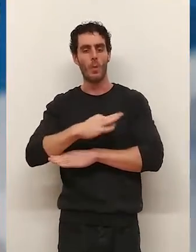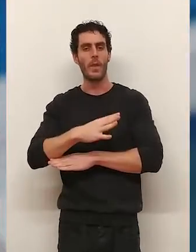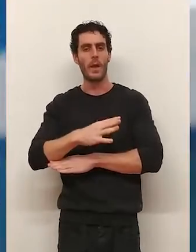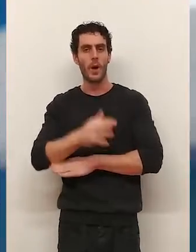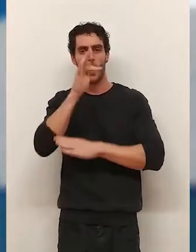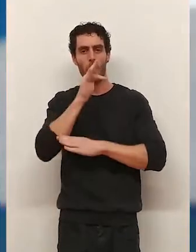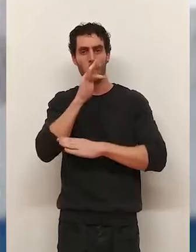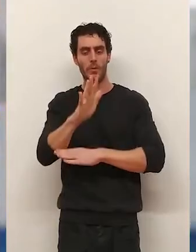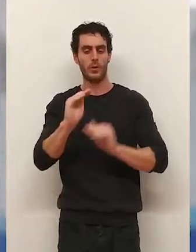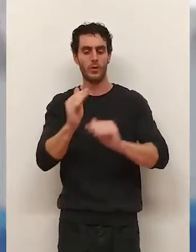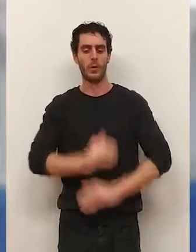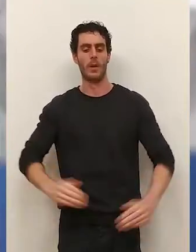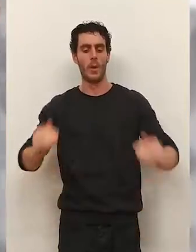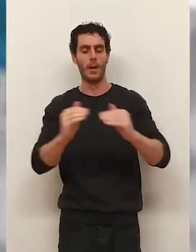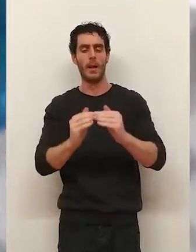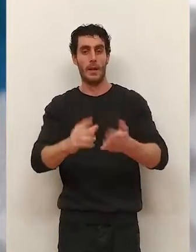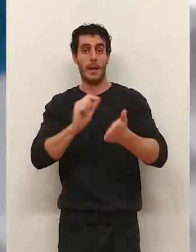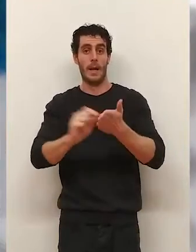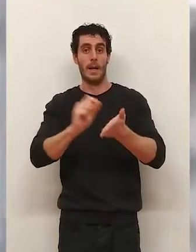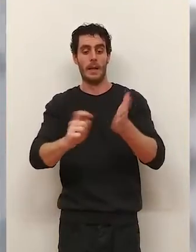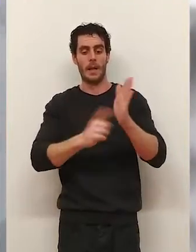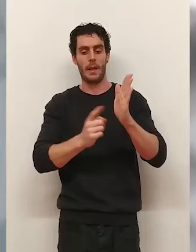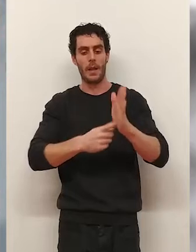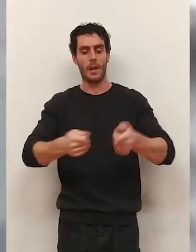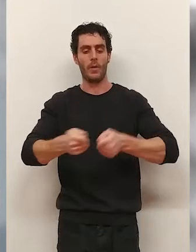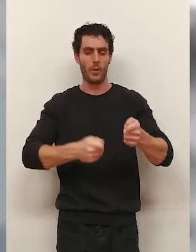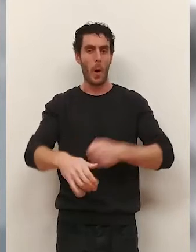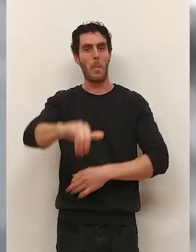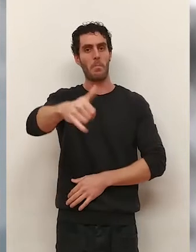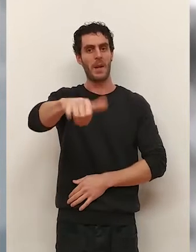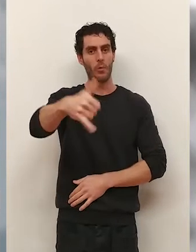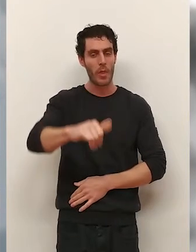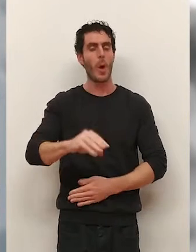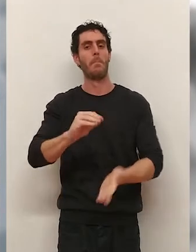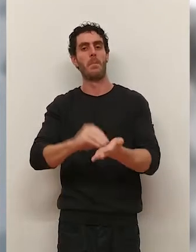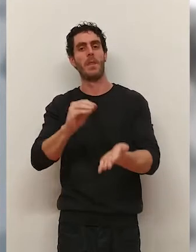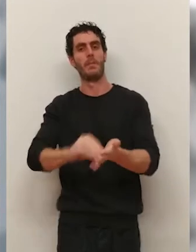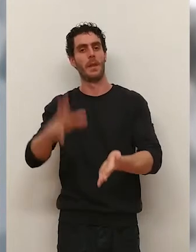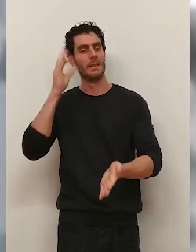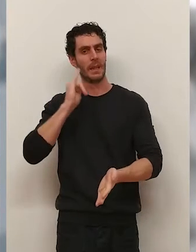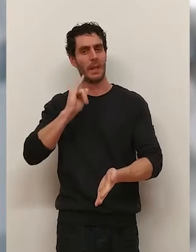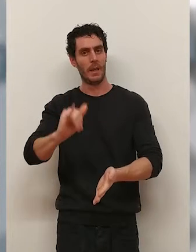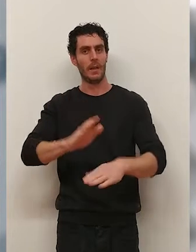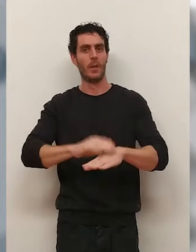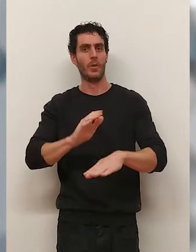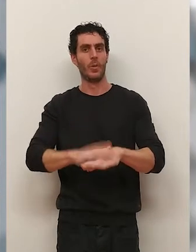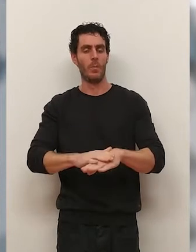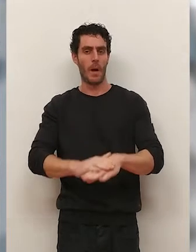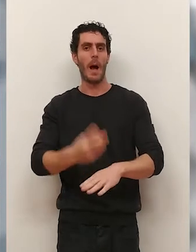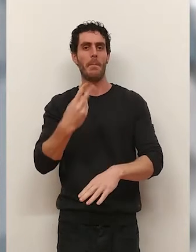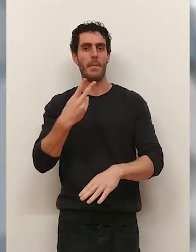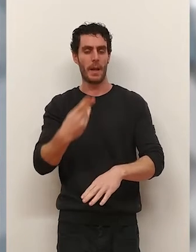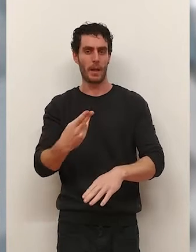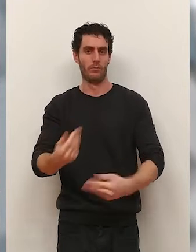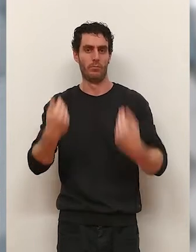compromiso con la igualdad. La letra también nos habla del control, la manipulación a la que muchas veces se ven sometidas las chicas en sus relaciones de pareja